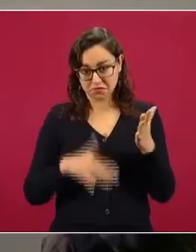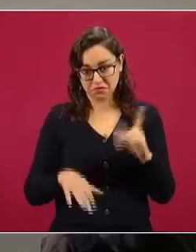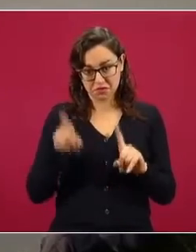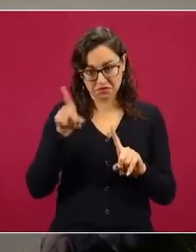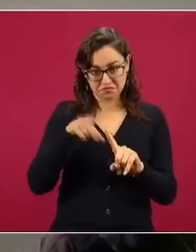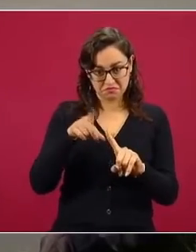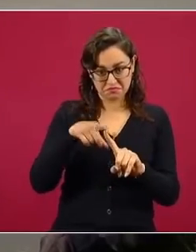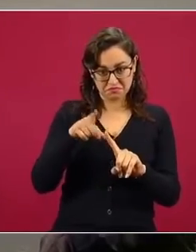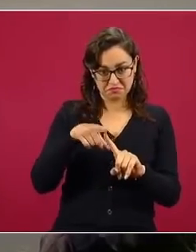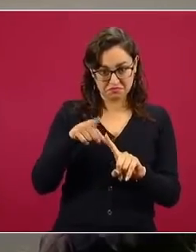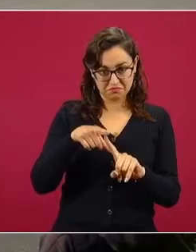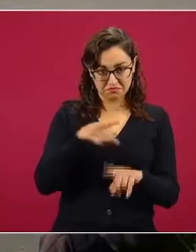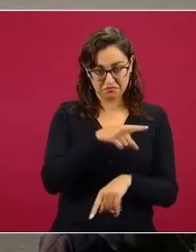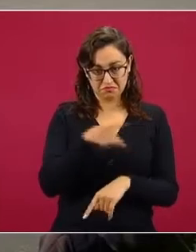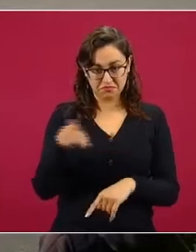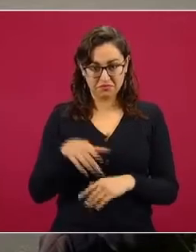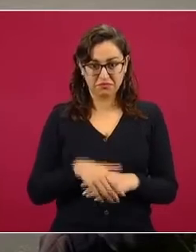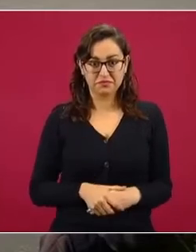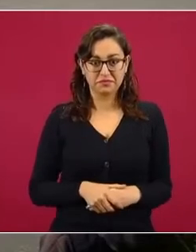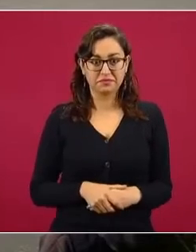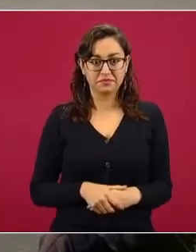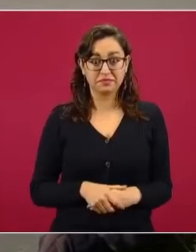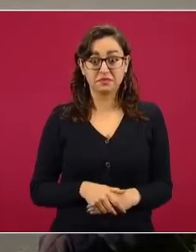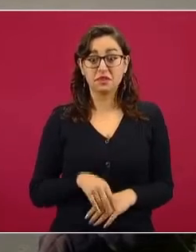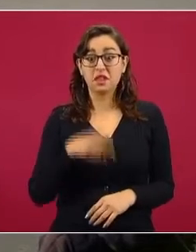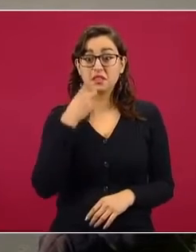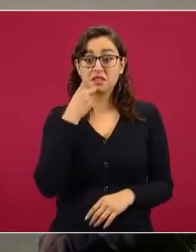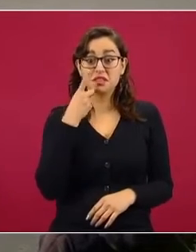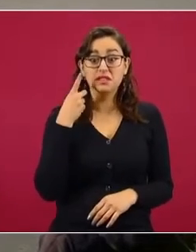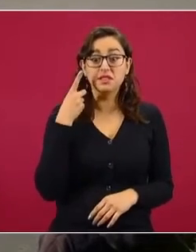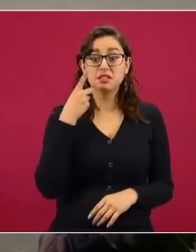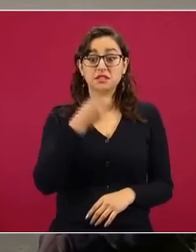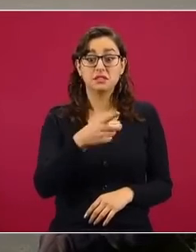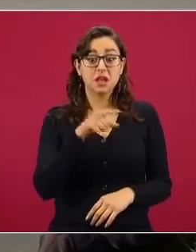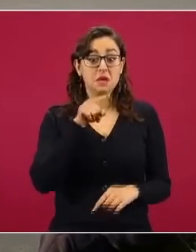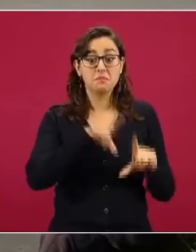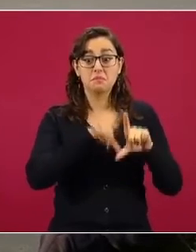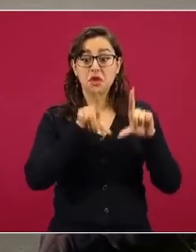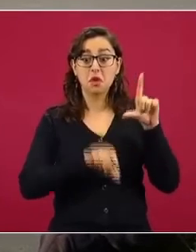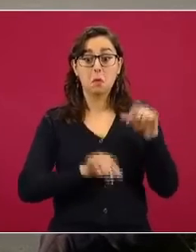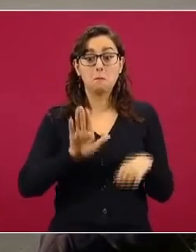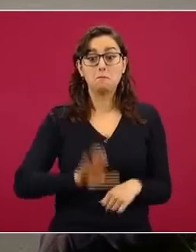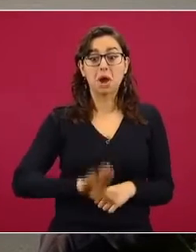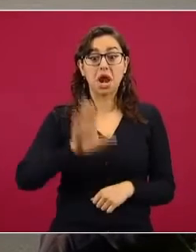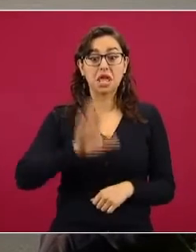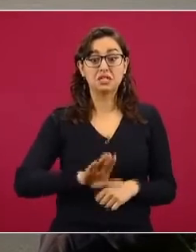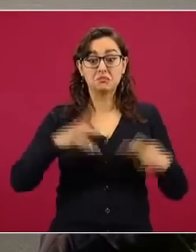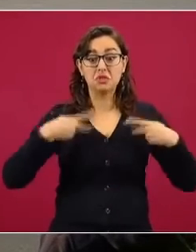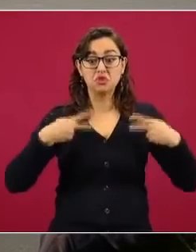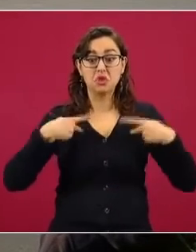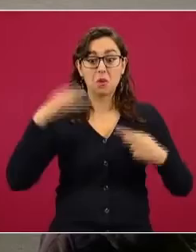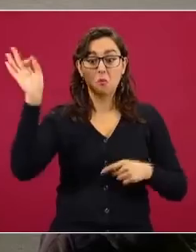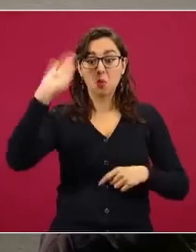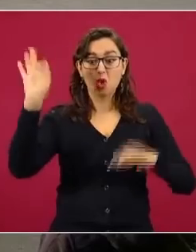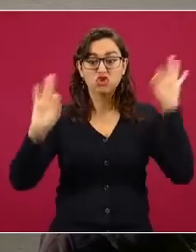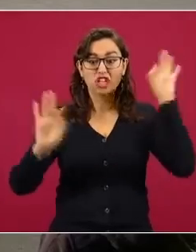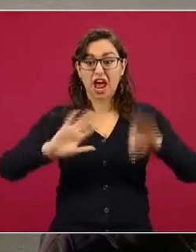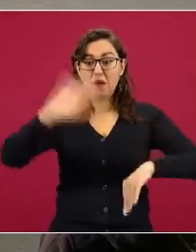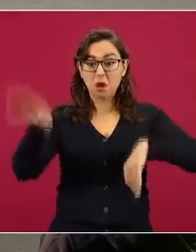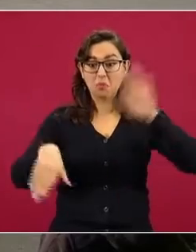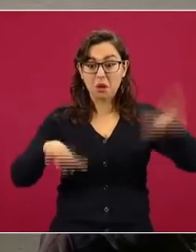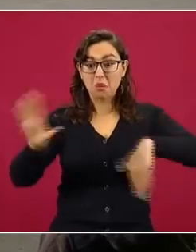Están cayendo como moscas, prote masivo.